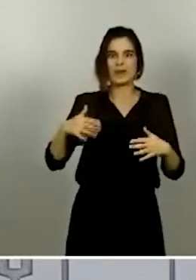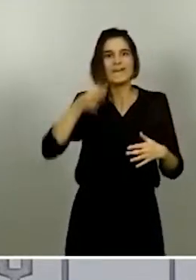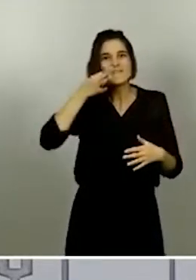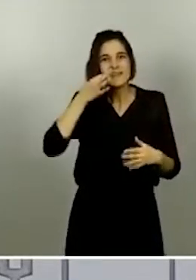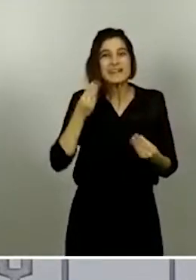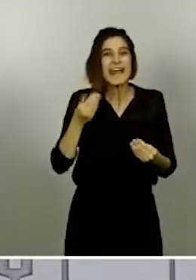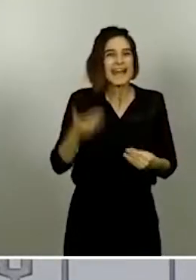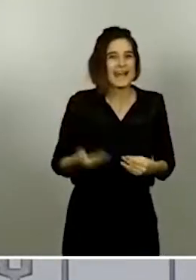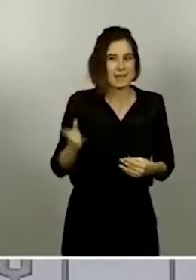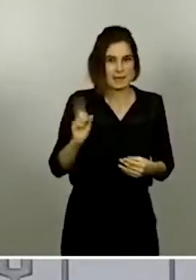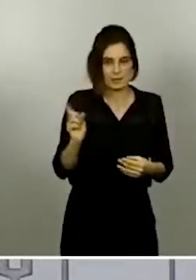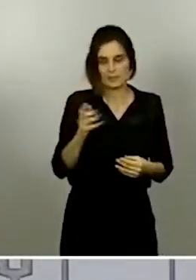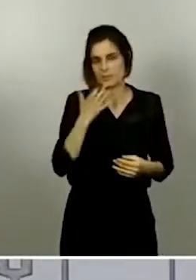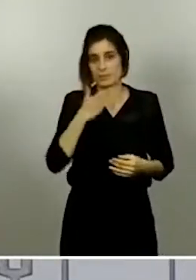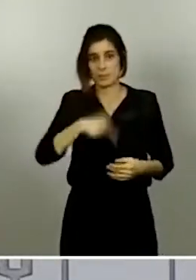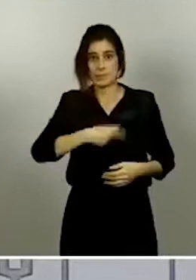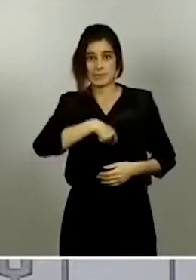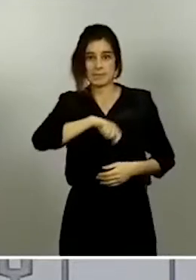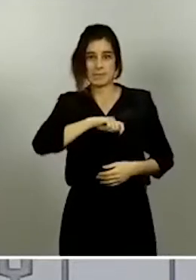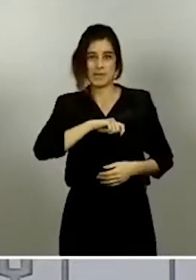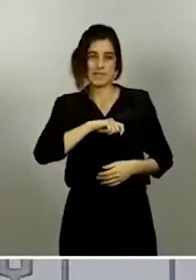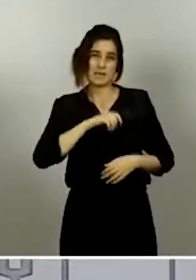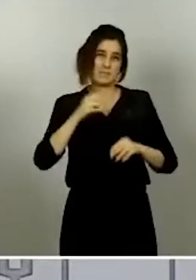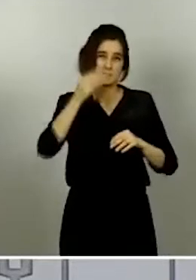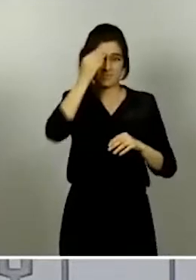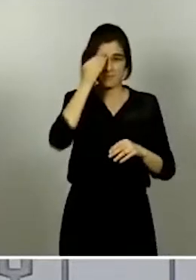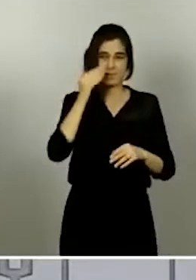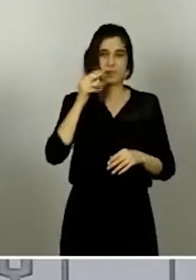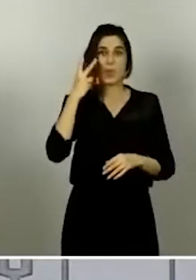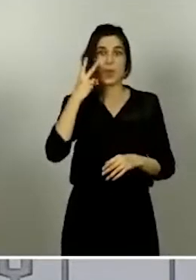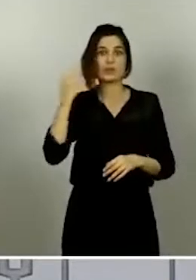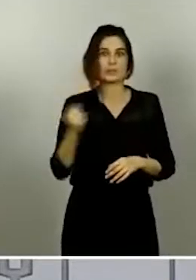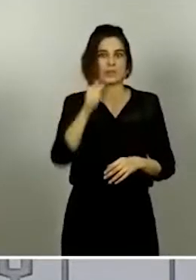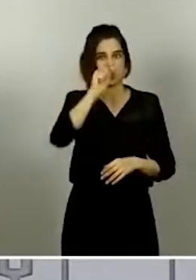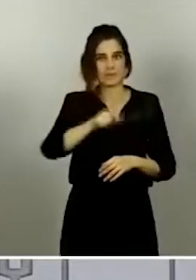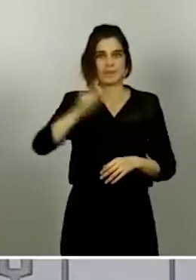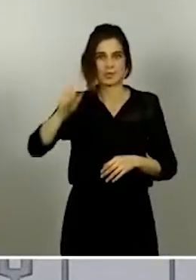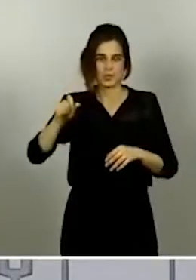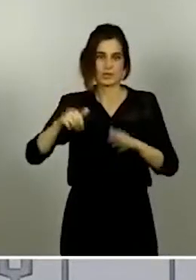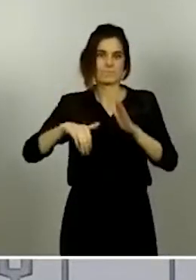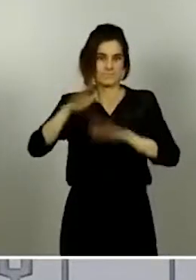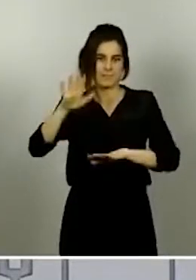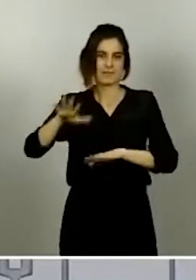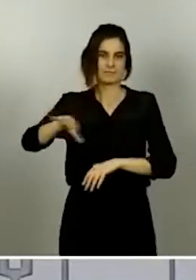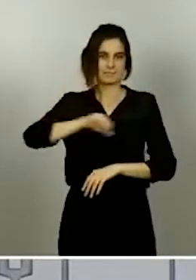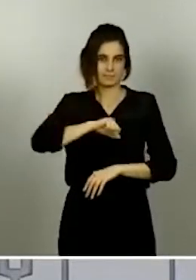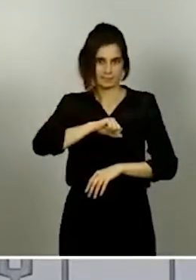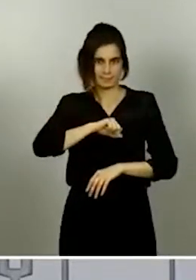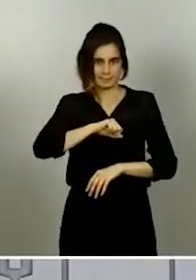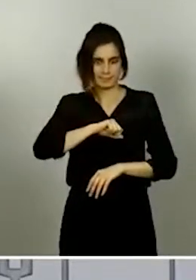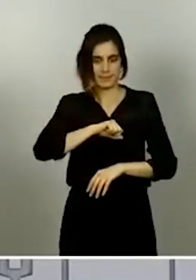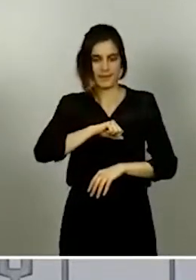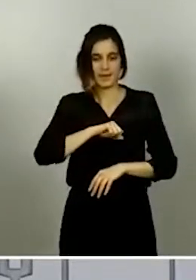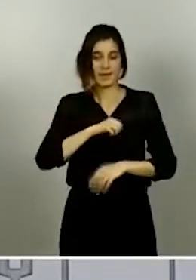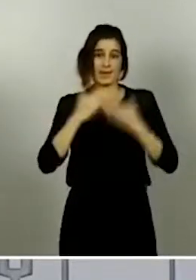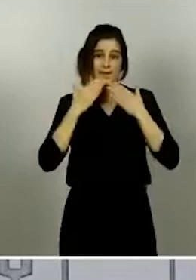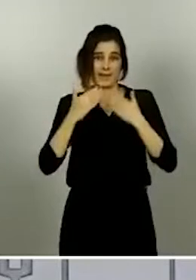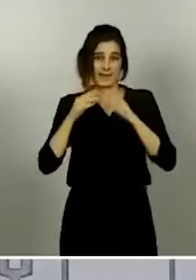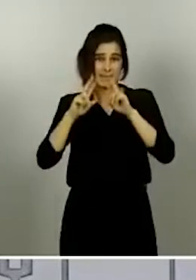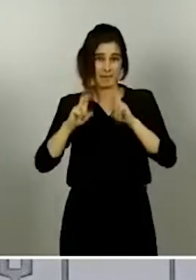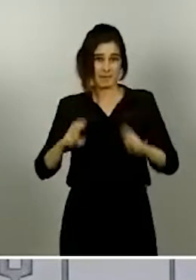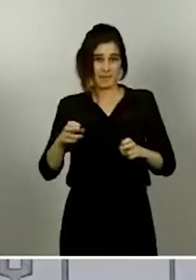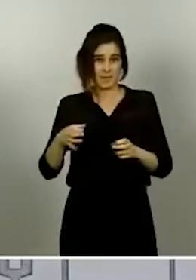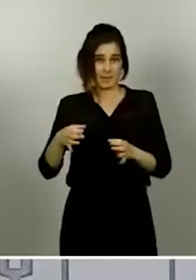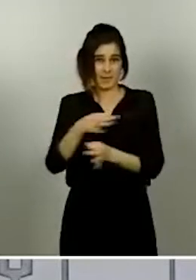algo más de dos millones de casos, según el estudio de seroprevalencia, de los cuales hemos detectado aproximadamente un 10%. Es decir, las